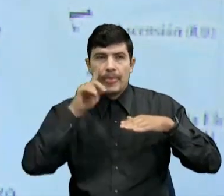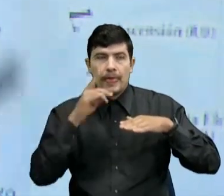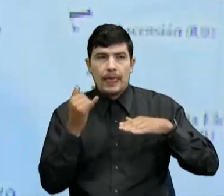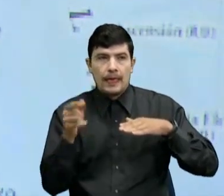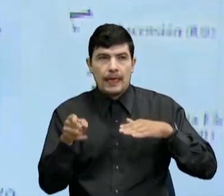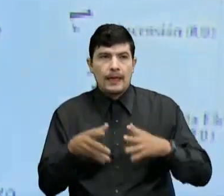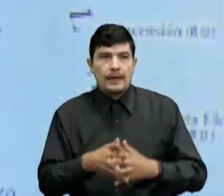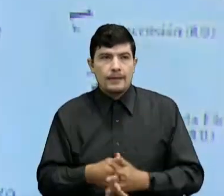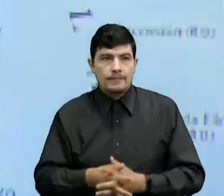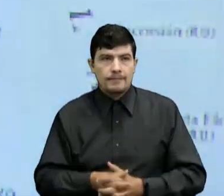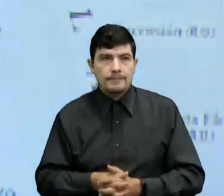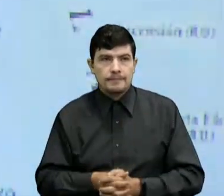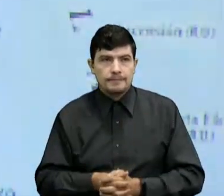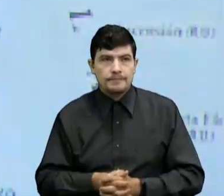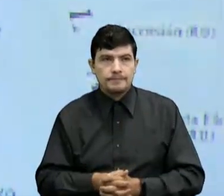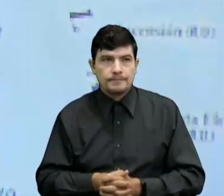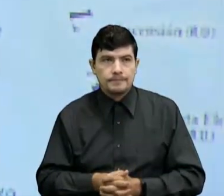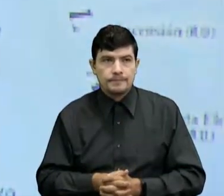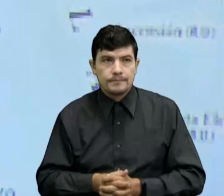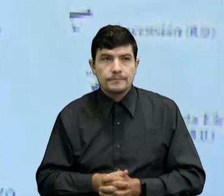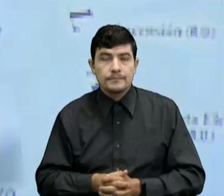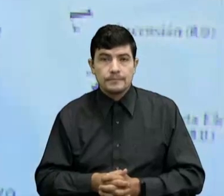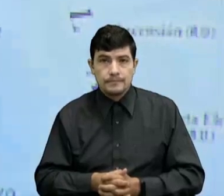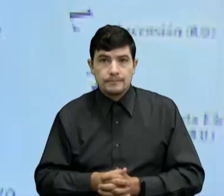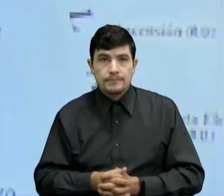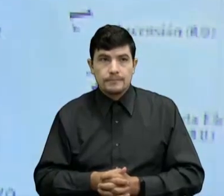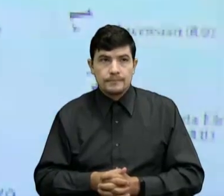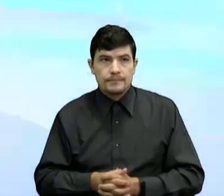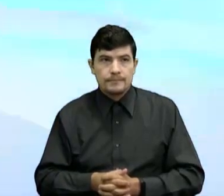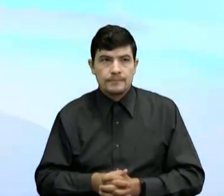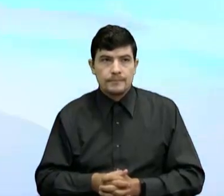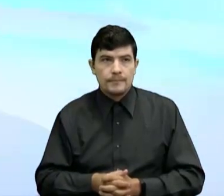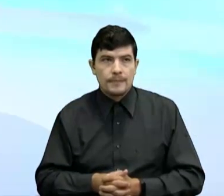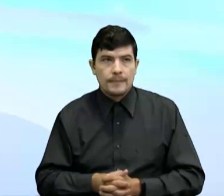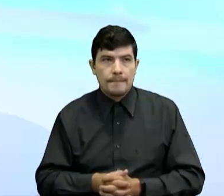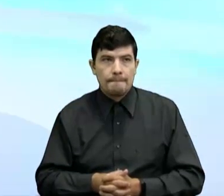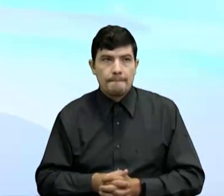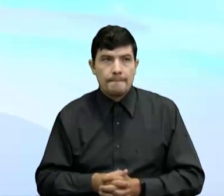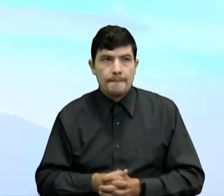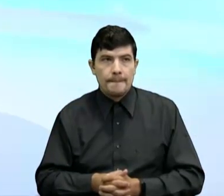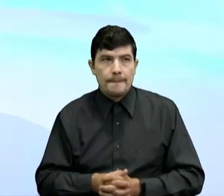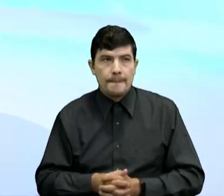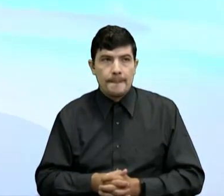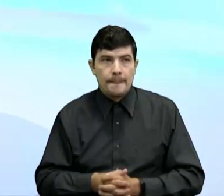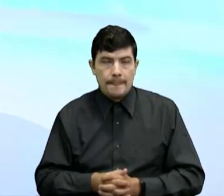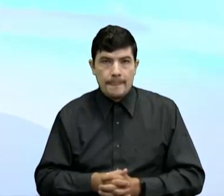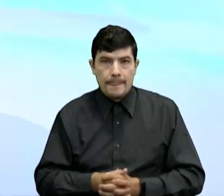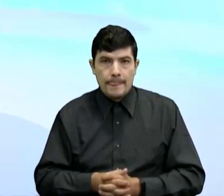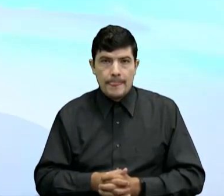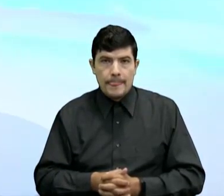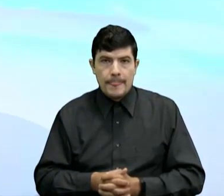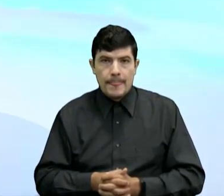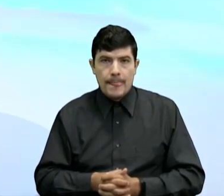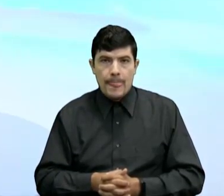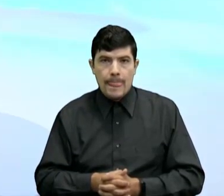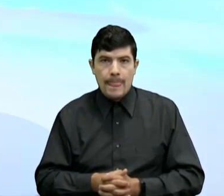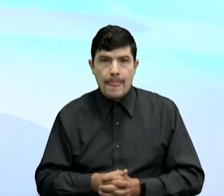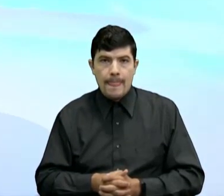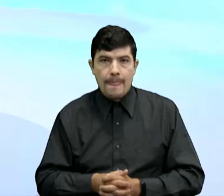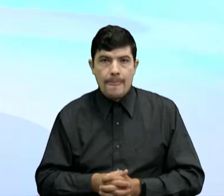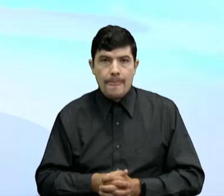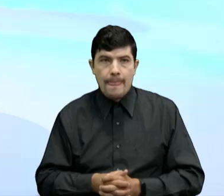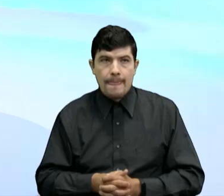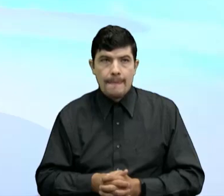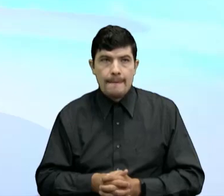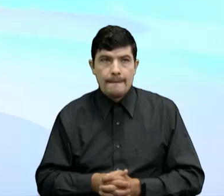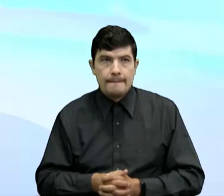De los changos fritos Entonces se ahorran Prácticamente un mes Dándole la vuelta A Suramérica Y lo hacen En cuestión de 12 horas 8 horas Más o menos Dura el